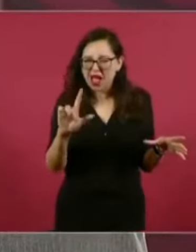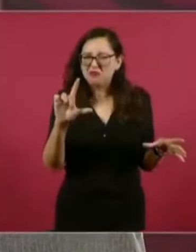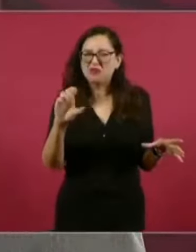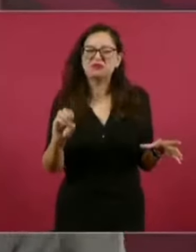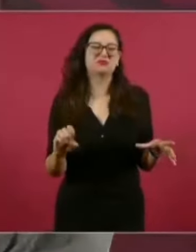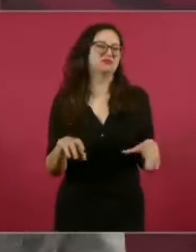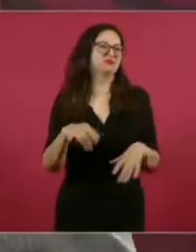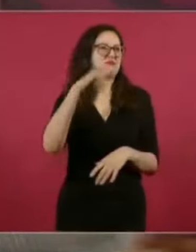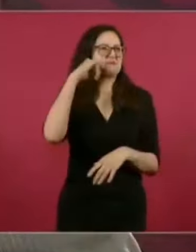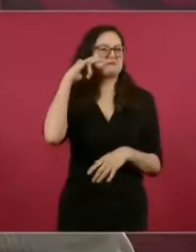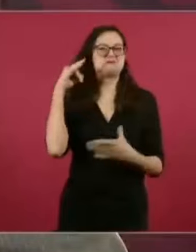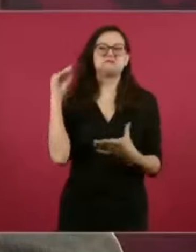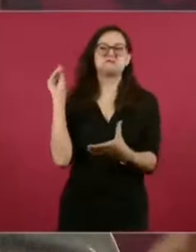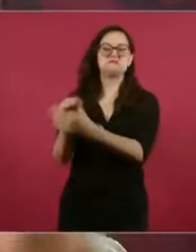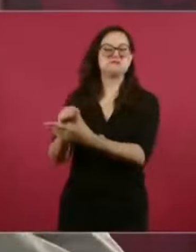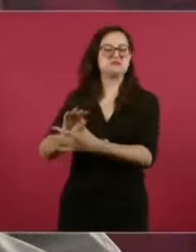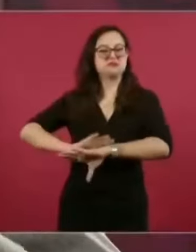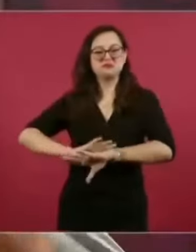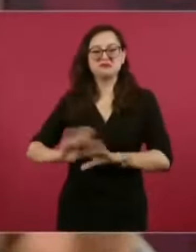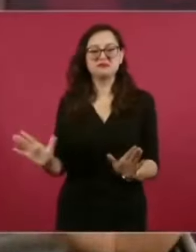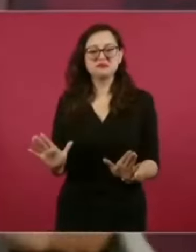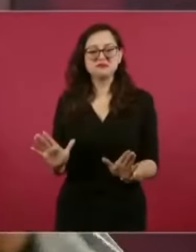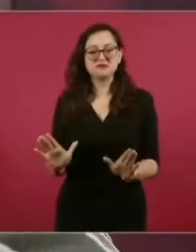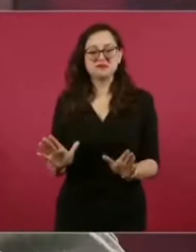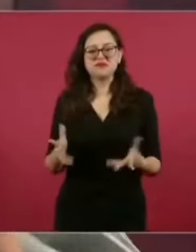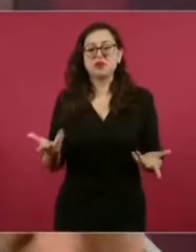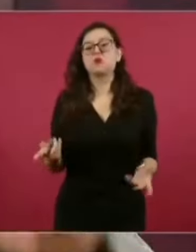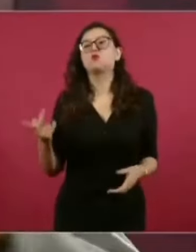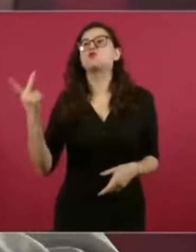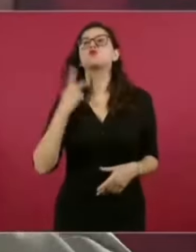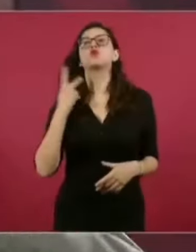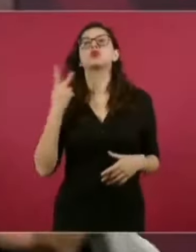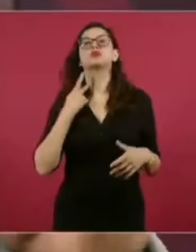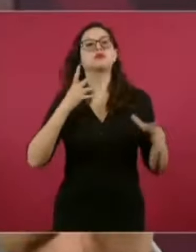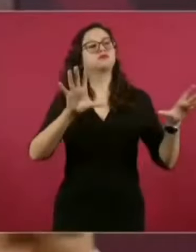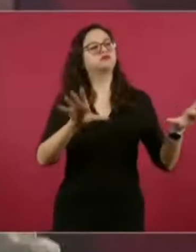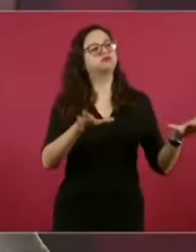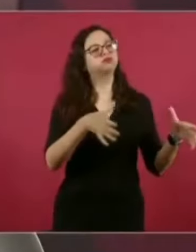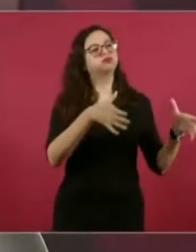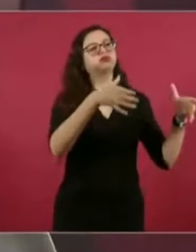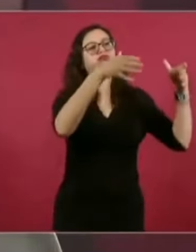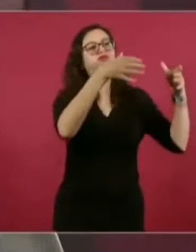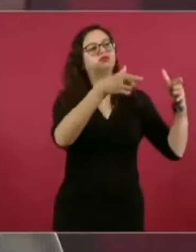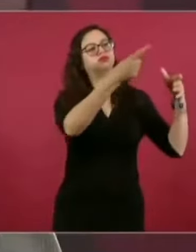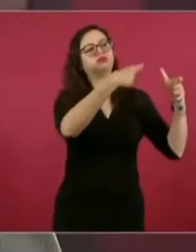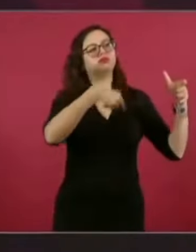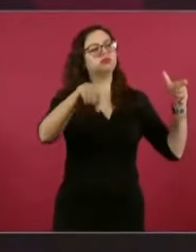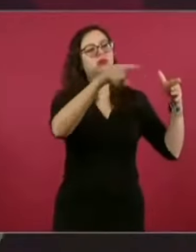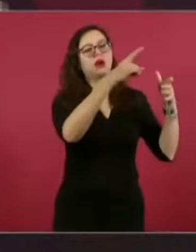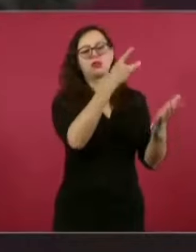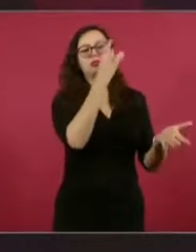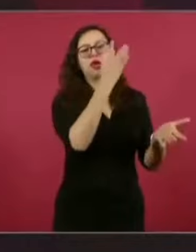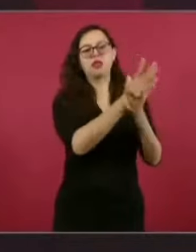Así, la política era asunto de los políticos, de los de arriba